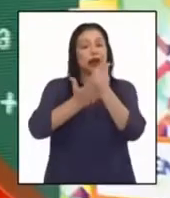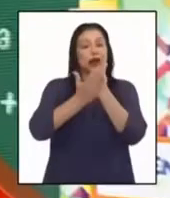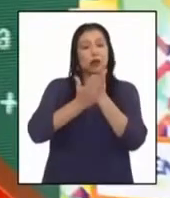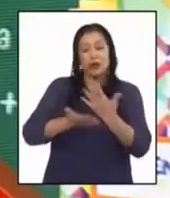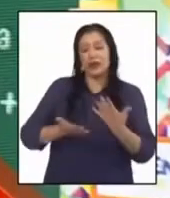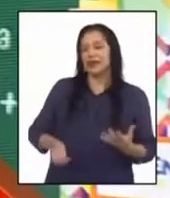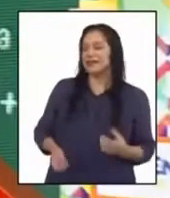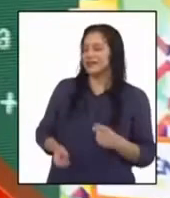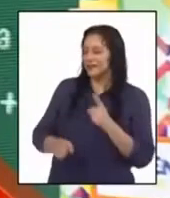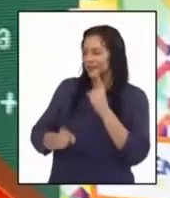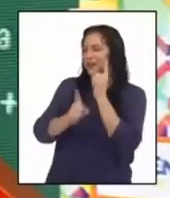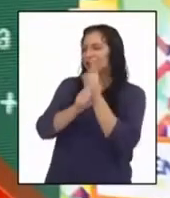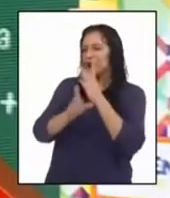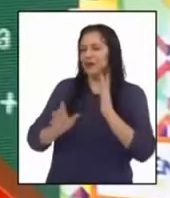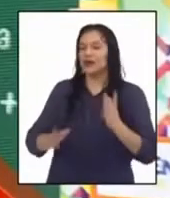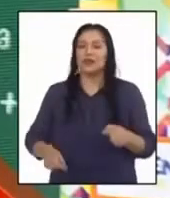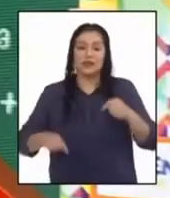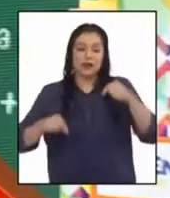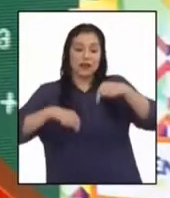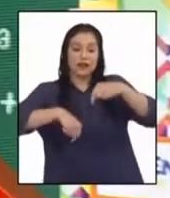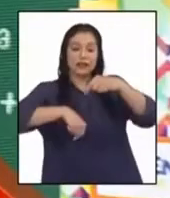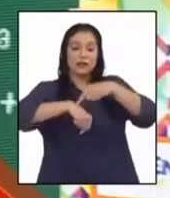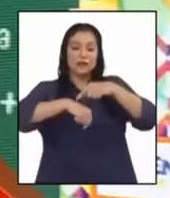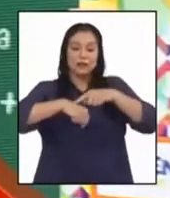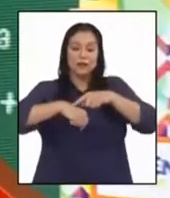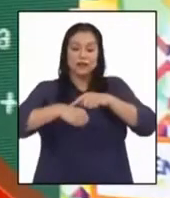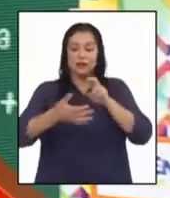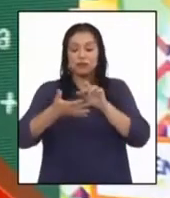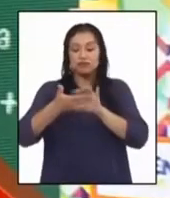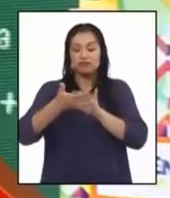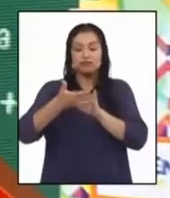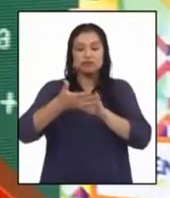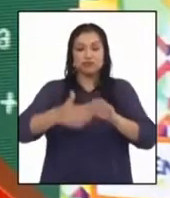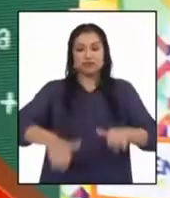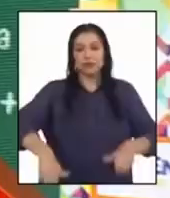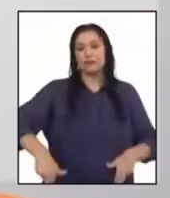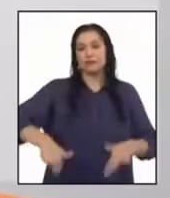Junior? Claro que sí, Steph. En este momento la llamo.